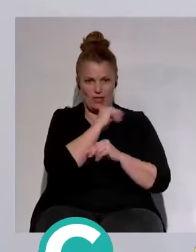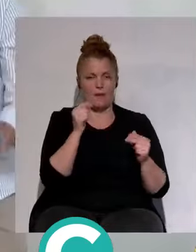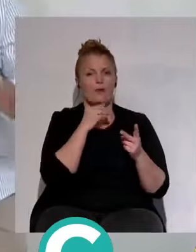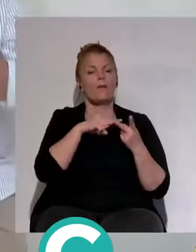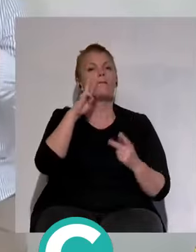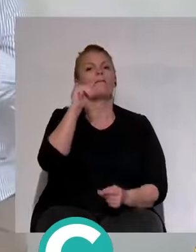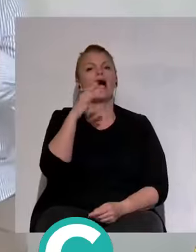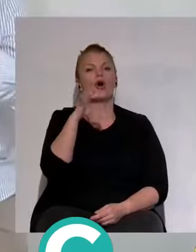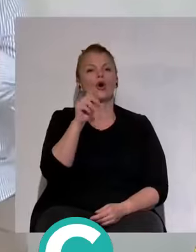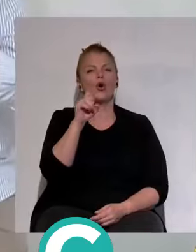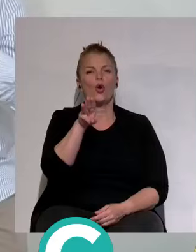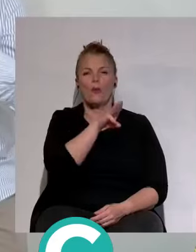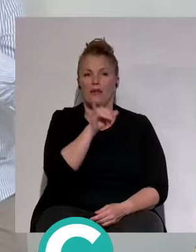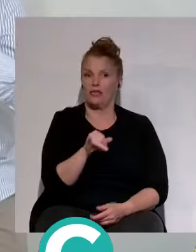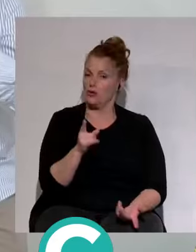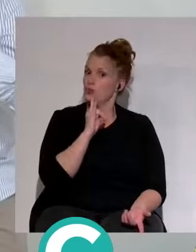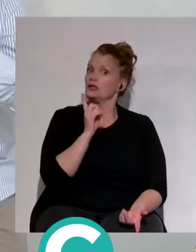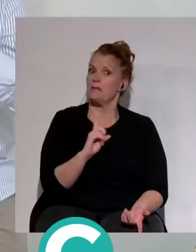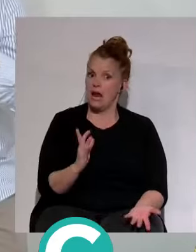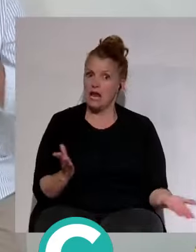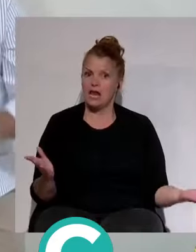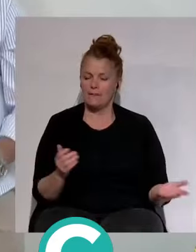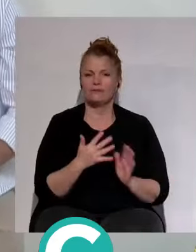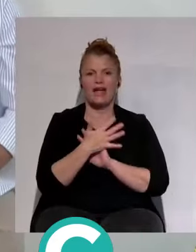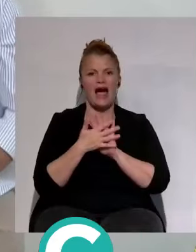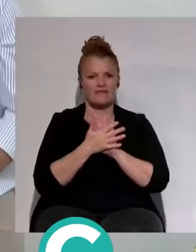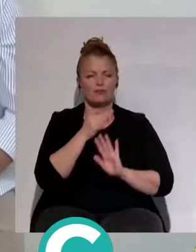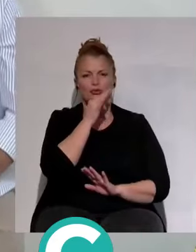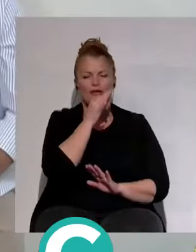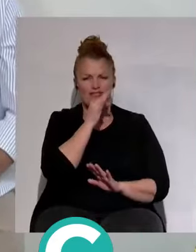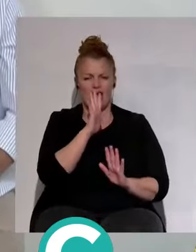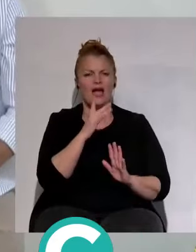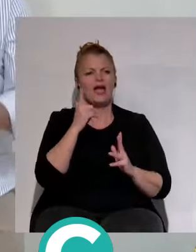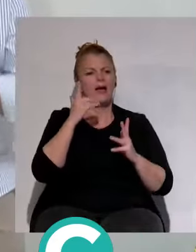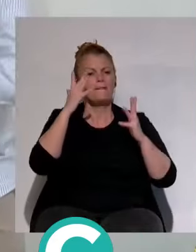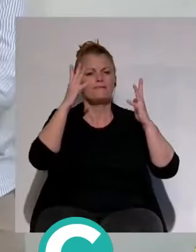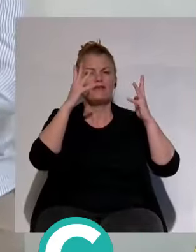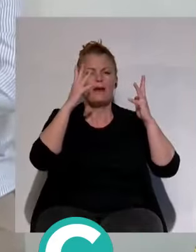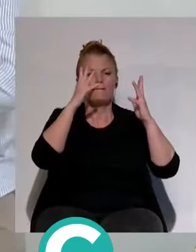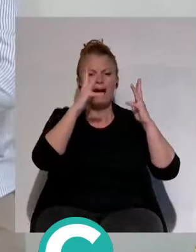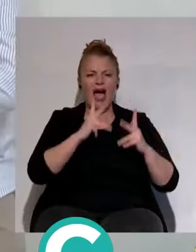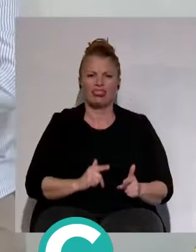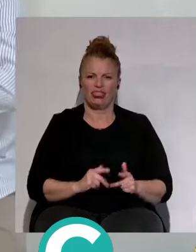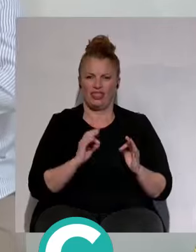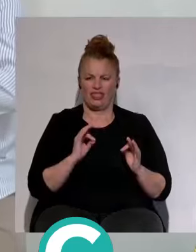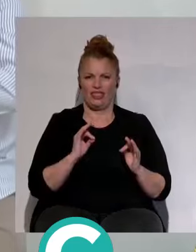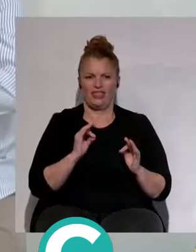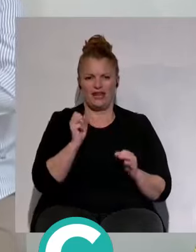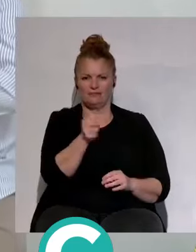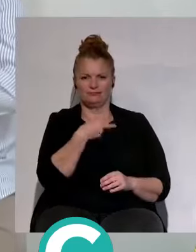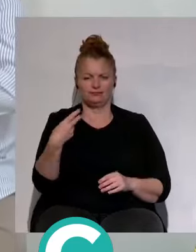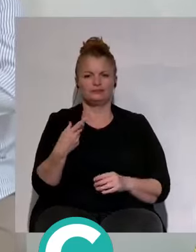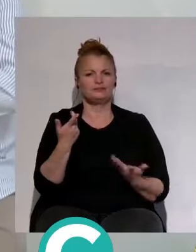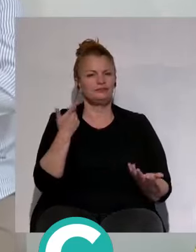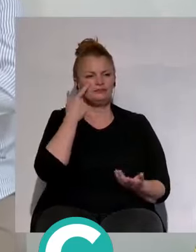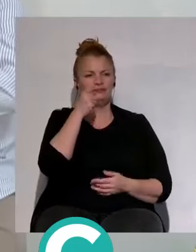no tiene mala pinta. Lo que más suena. Hablamos todavía del balance. ¿Qué os parece la responsabilidad, en este caso, del Consejo de